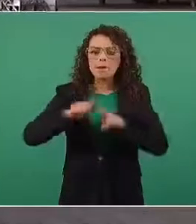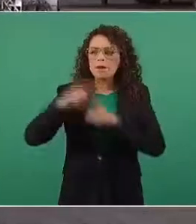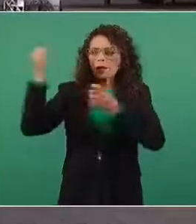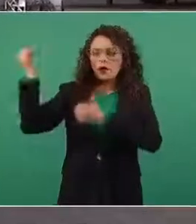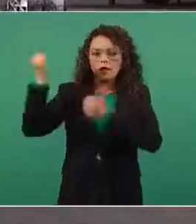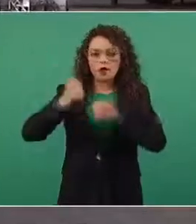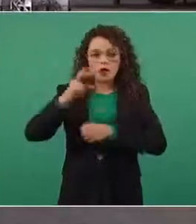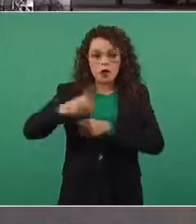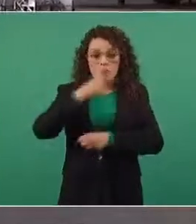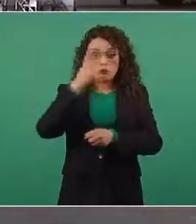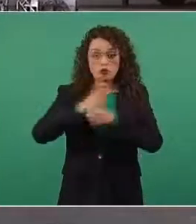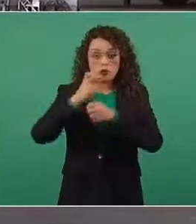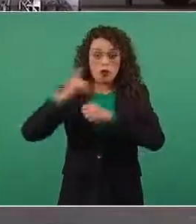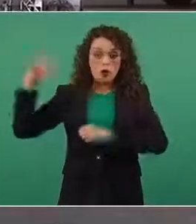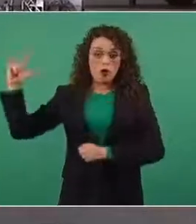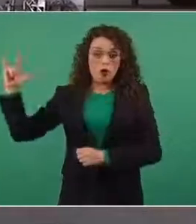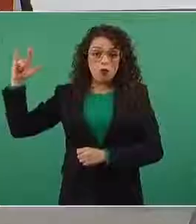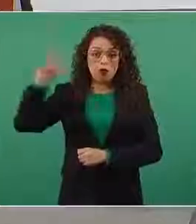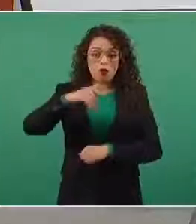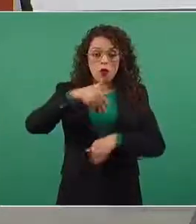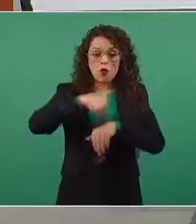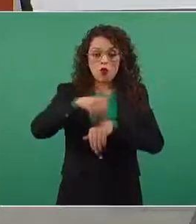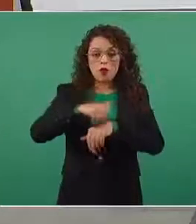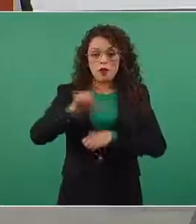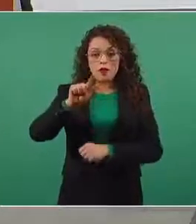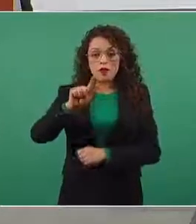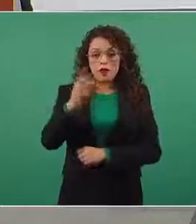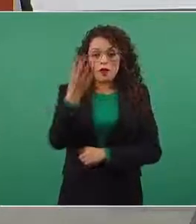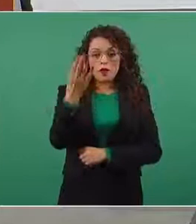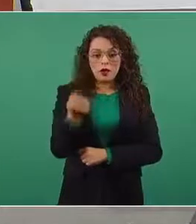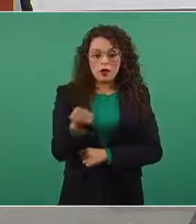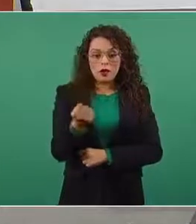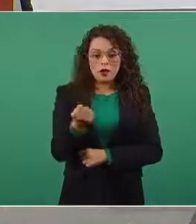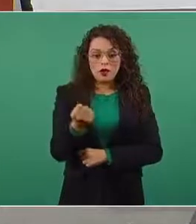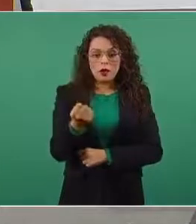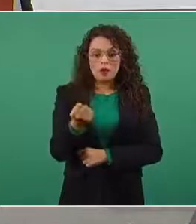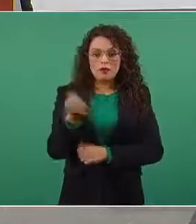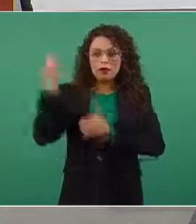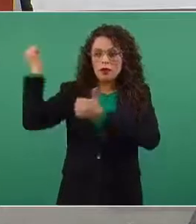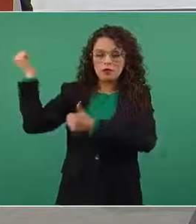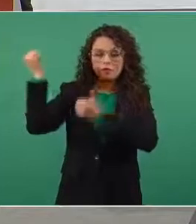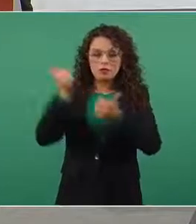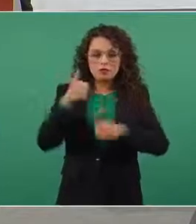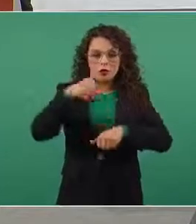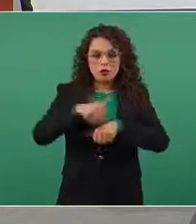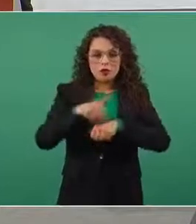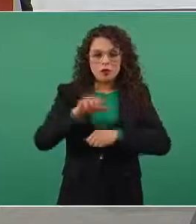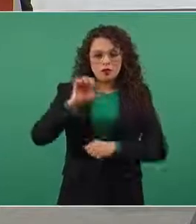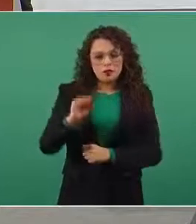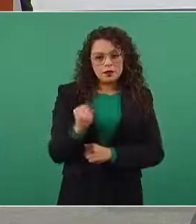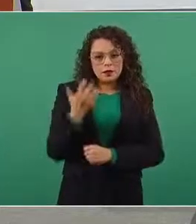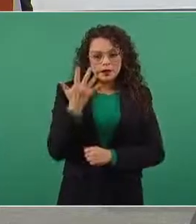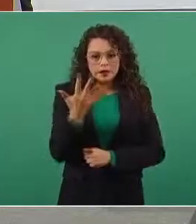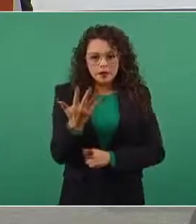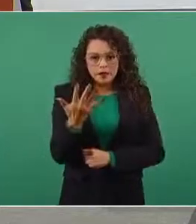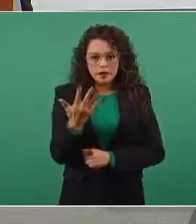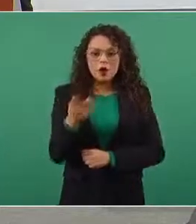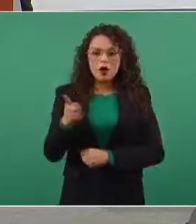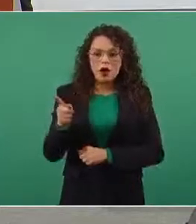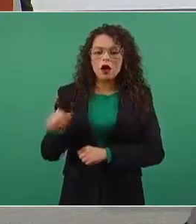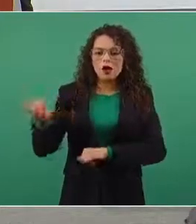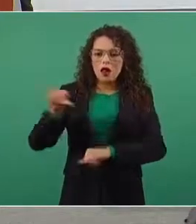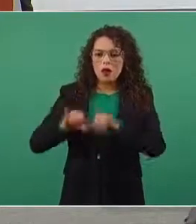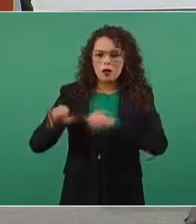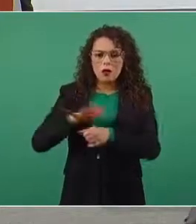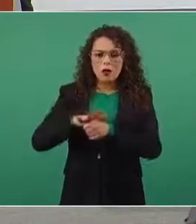vuelo del día, que es el vuelo setenta y nueve, con el embarque sesenta y cinco del laboratorio